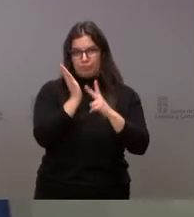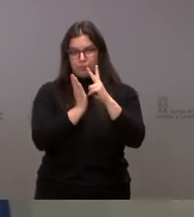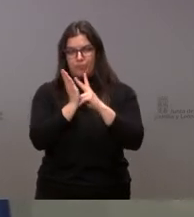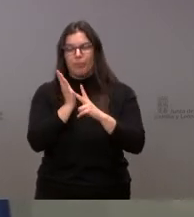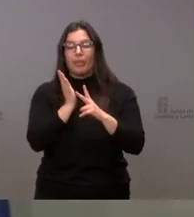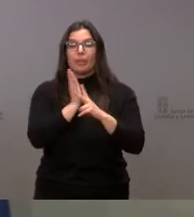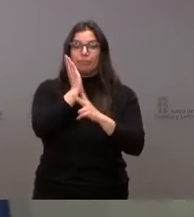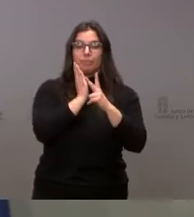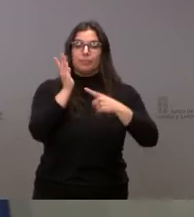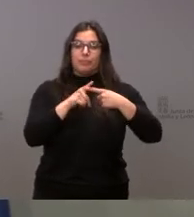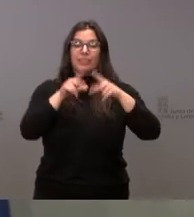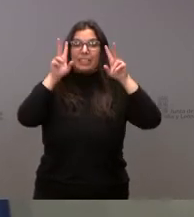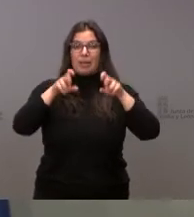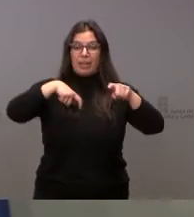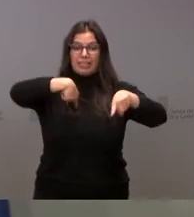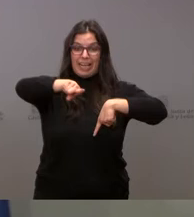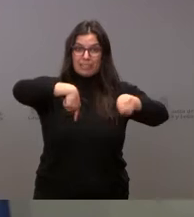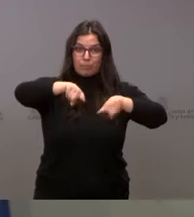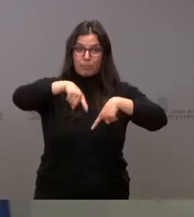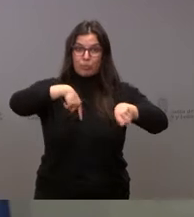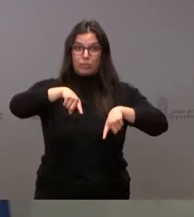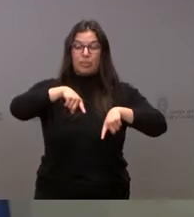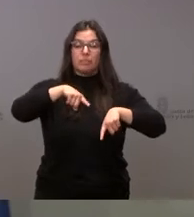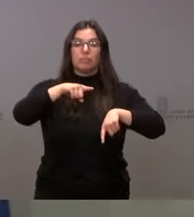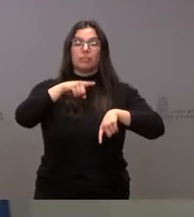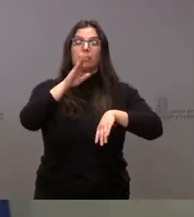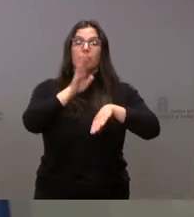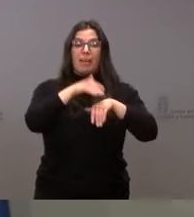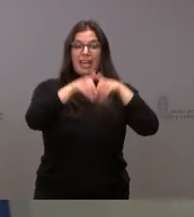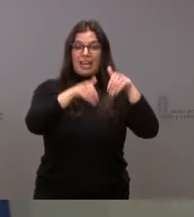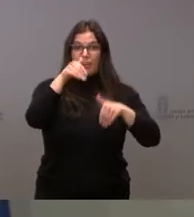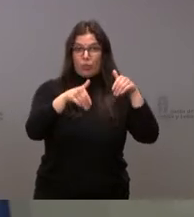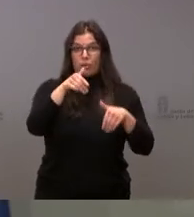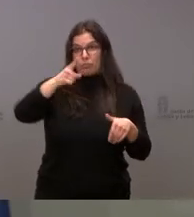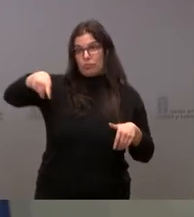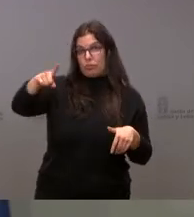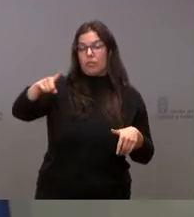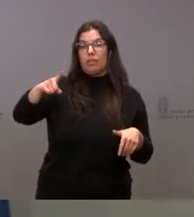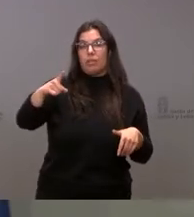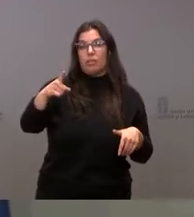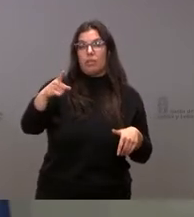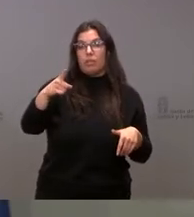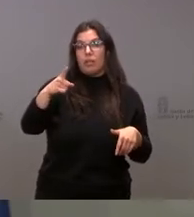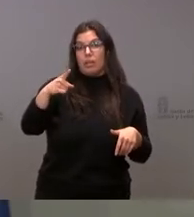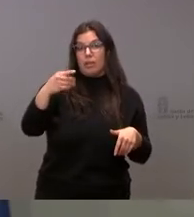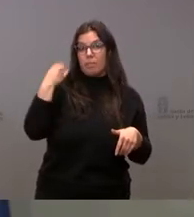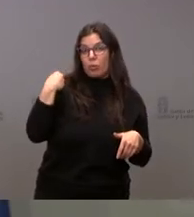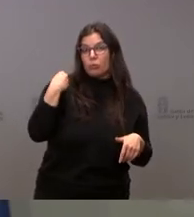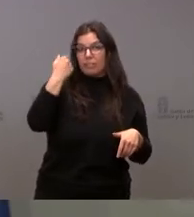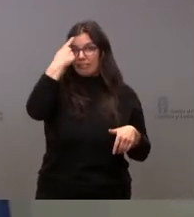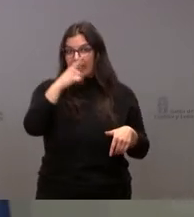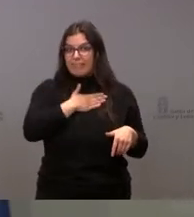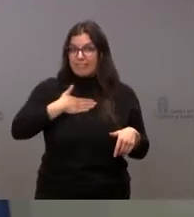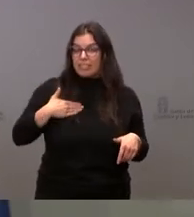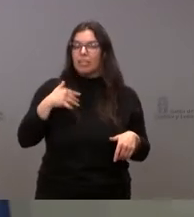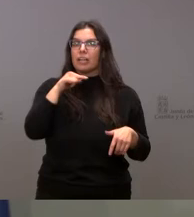transporte para el transporte de estas elecciones, que ustedes han tenido interés en conocerlas.